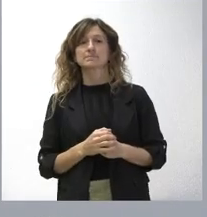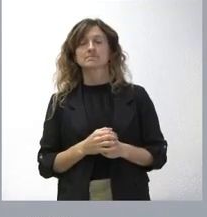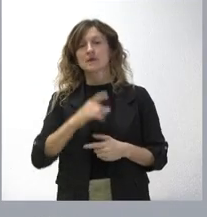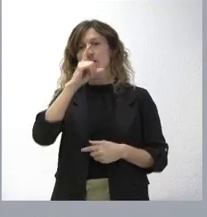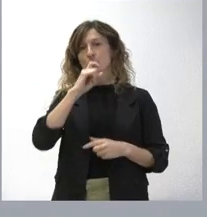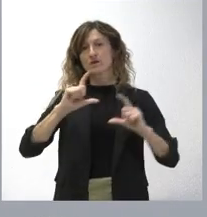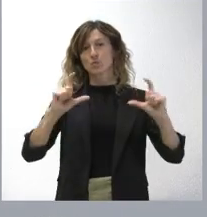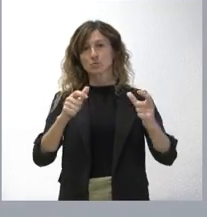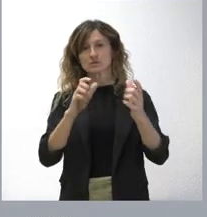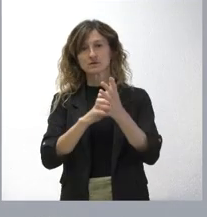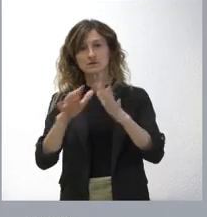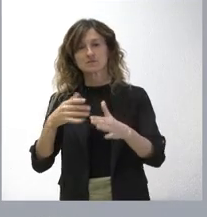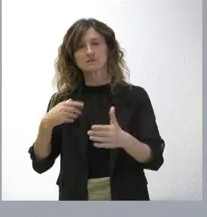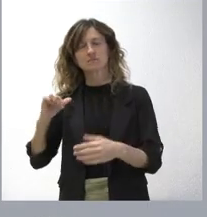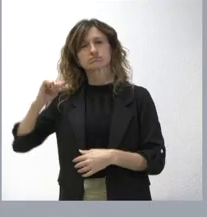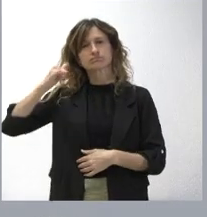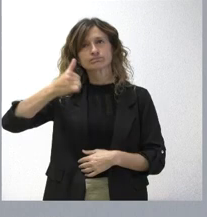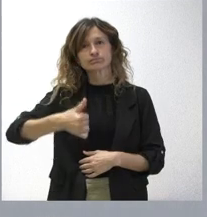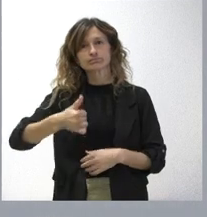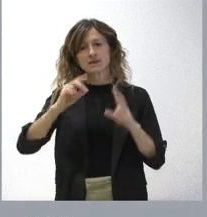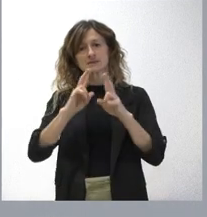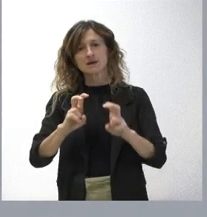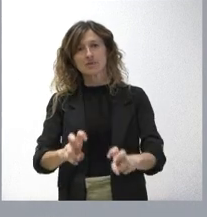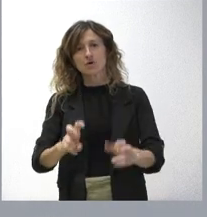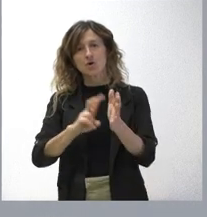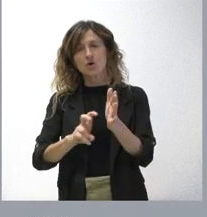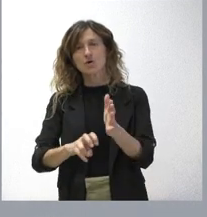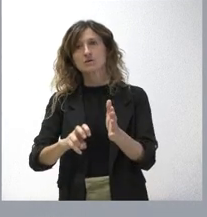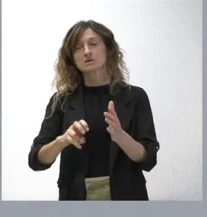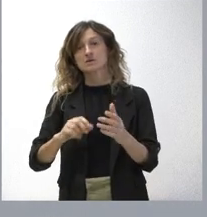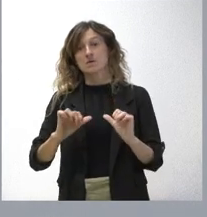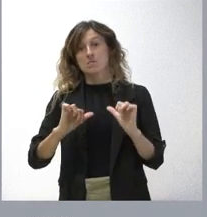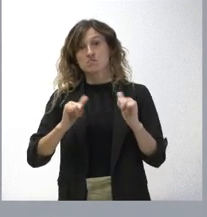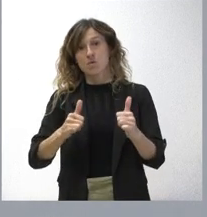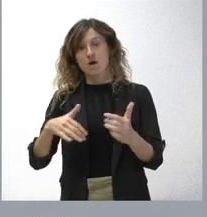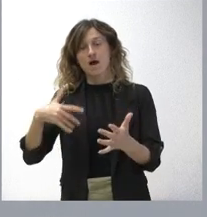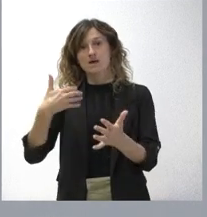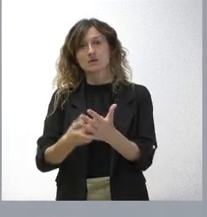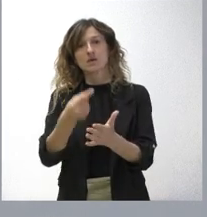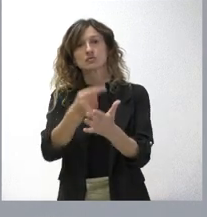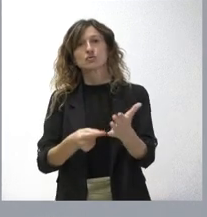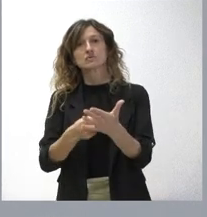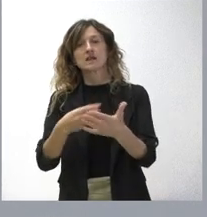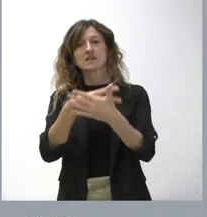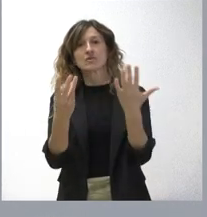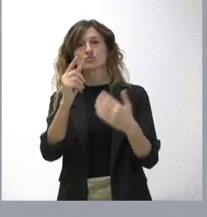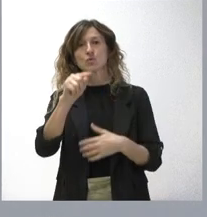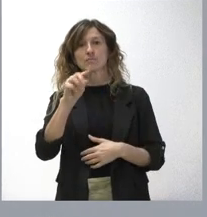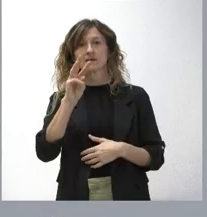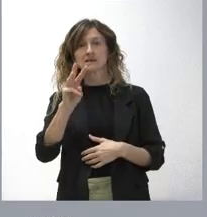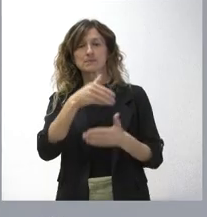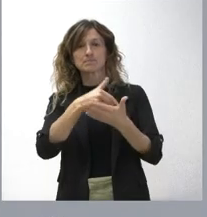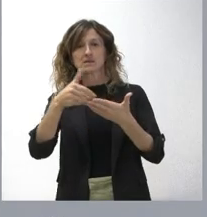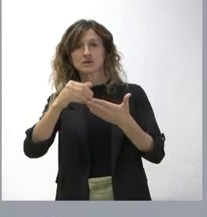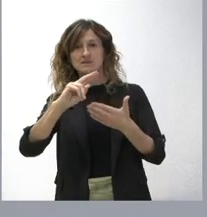que la Junta ha venido aportando a estas excavaciones desde de sus puestas en marcha un total de 18,3 millones